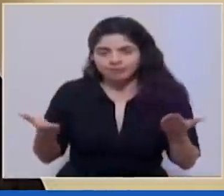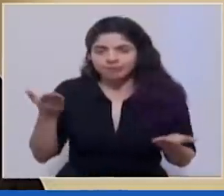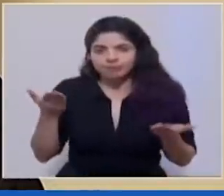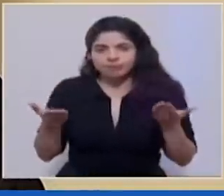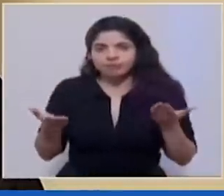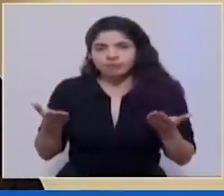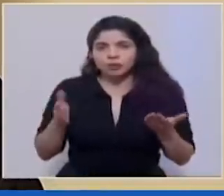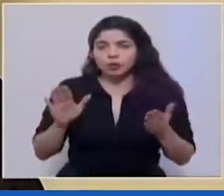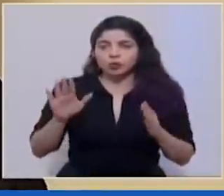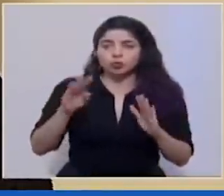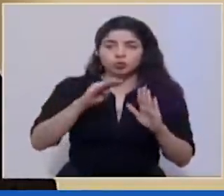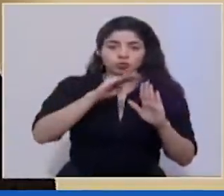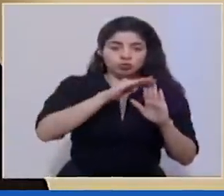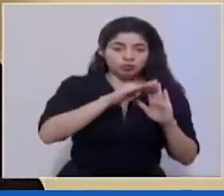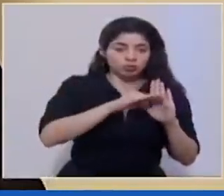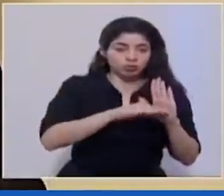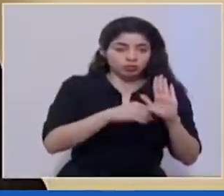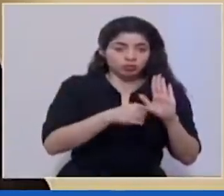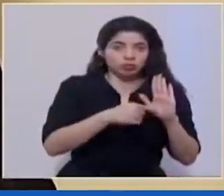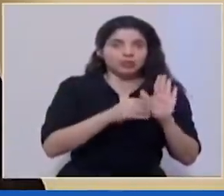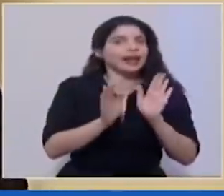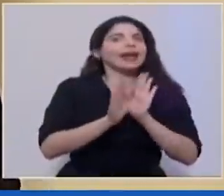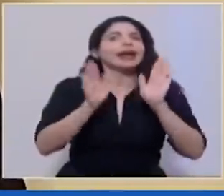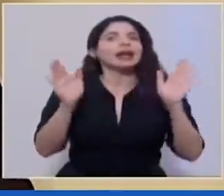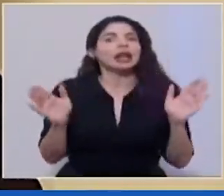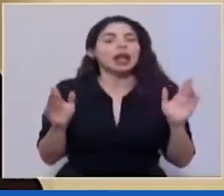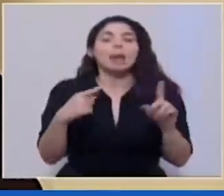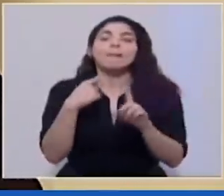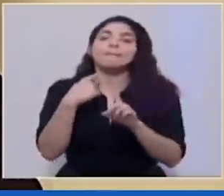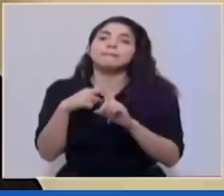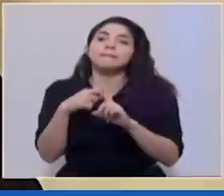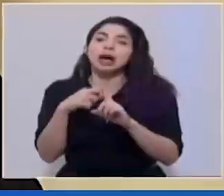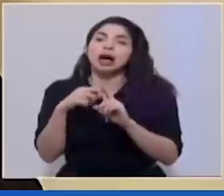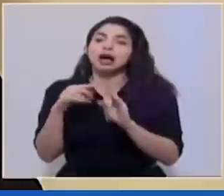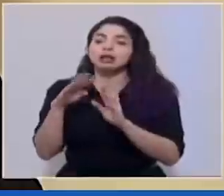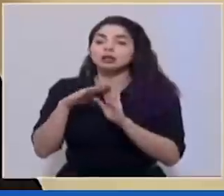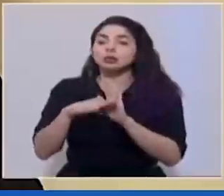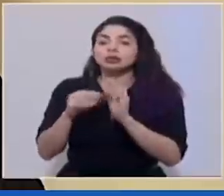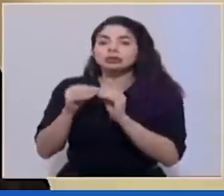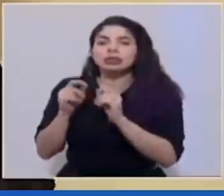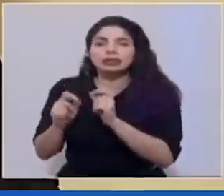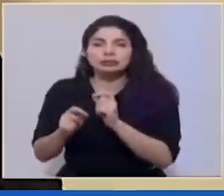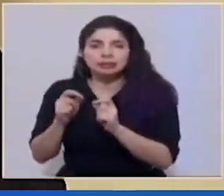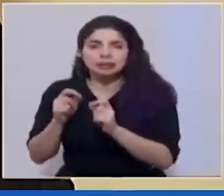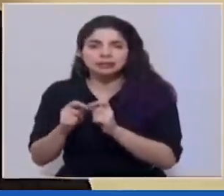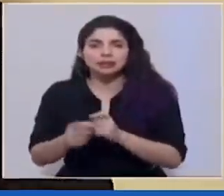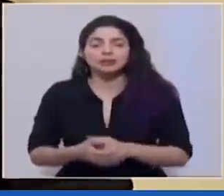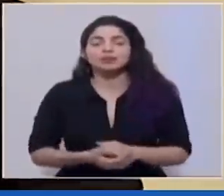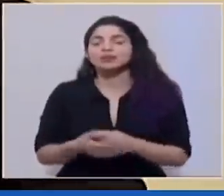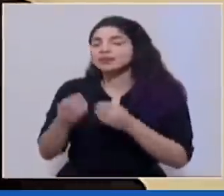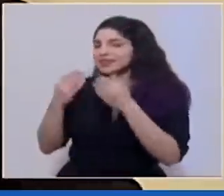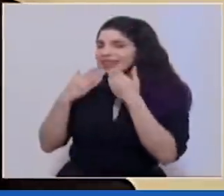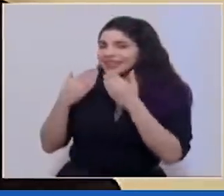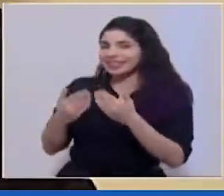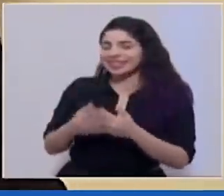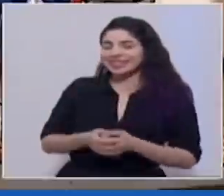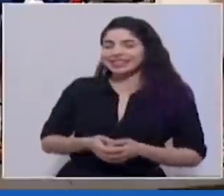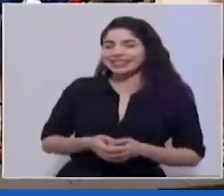las medidas que son de orden general y las medidas de orden específico Muchísimas gracias